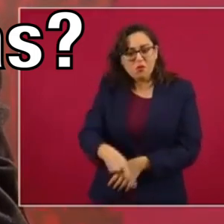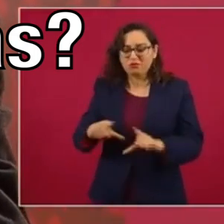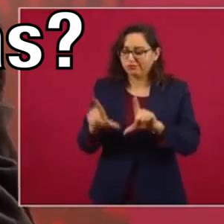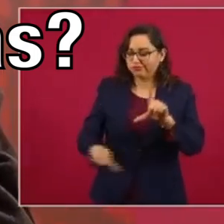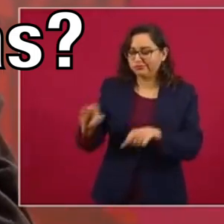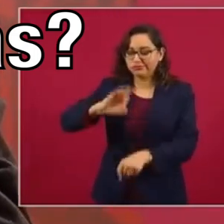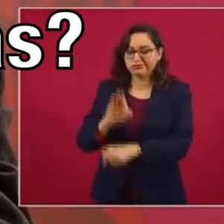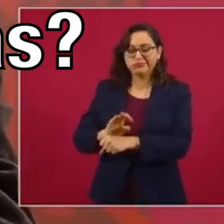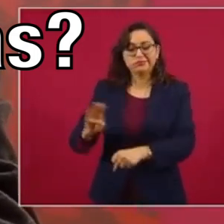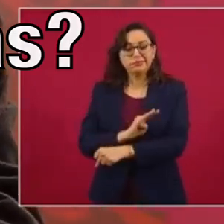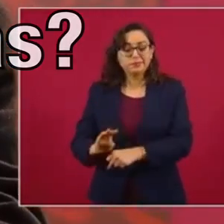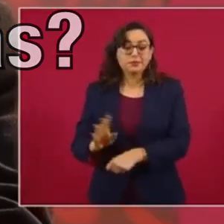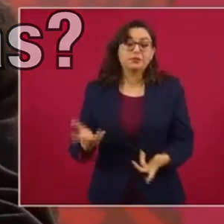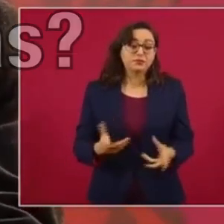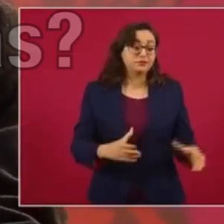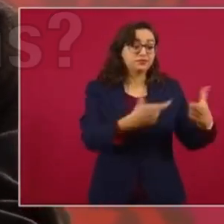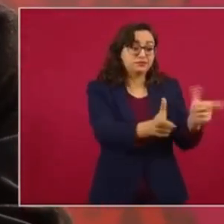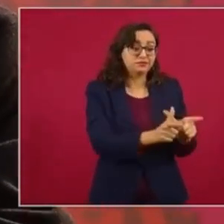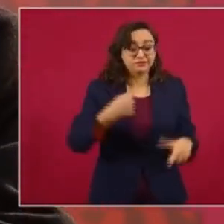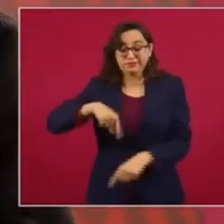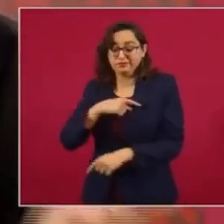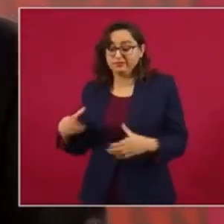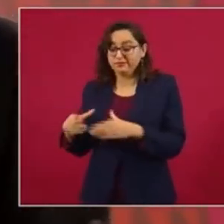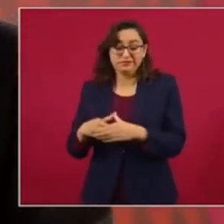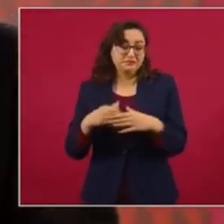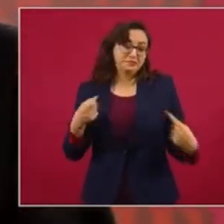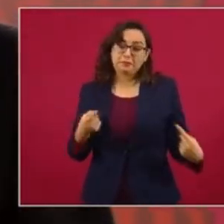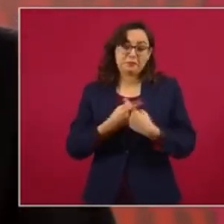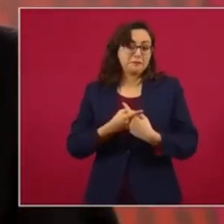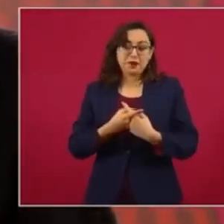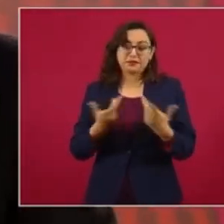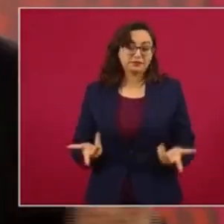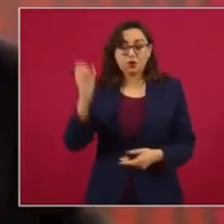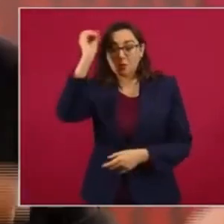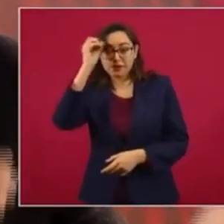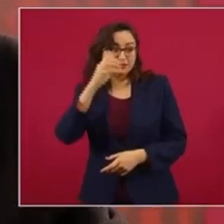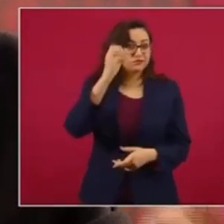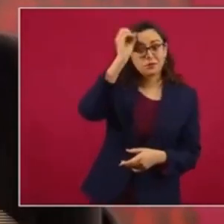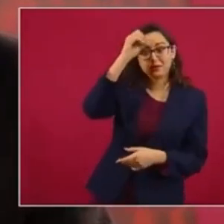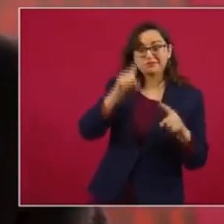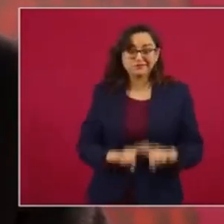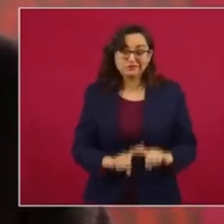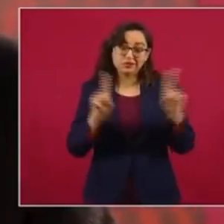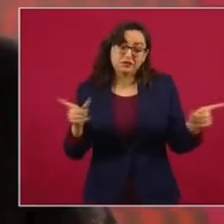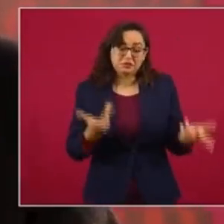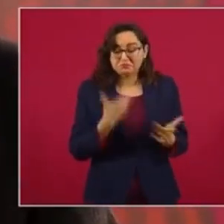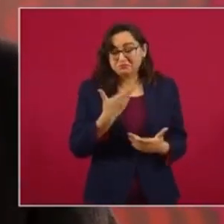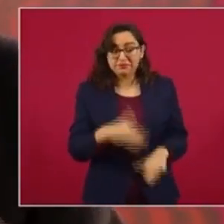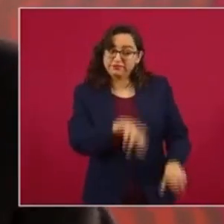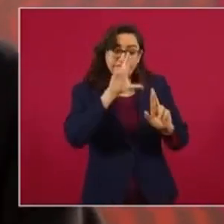México. Entonces, como tenemos esas diferencias, que son legítimas, nosotros los respetamos a ellos,